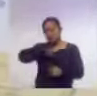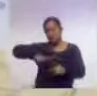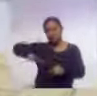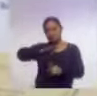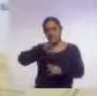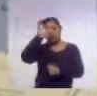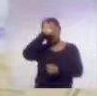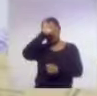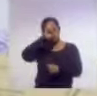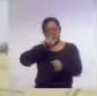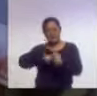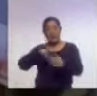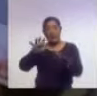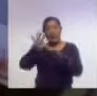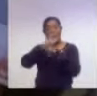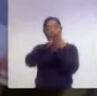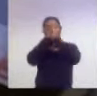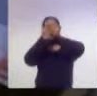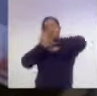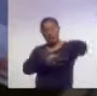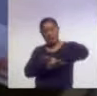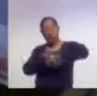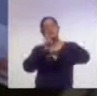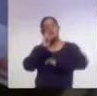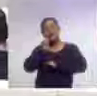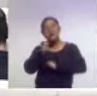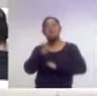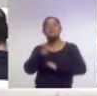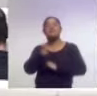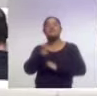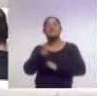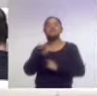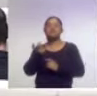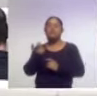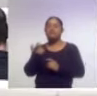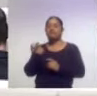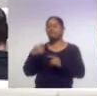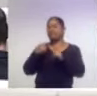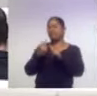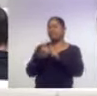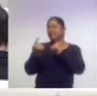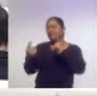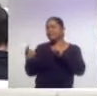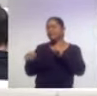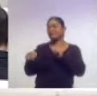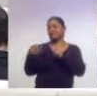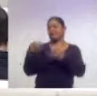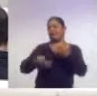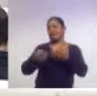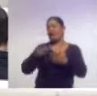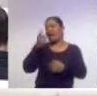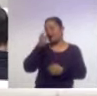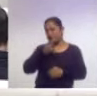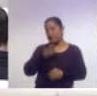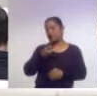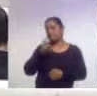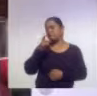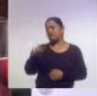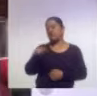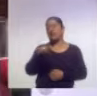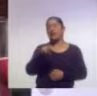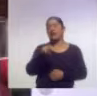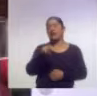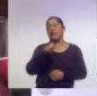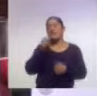cambio cultural son parte de los retos del sistema penal acusatorio. Así lo señalaron legisladores, fiscales y especialistas